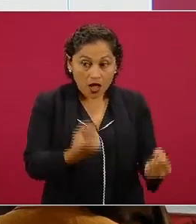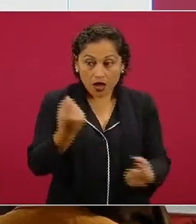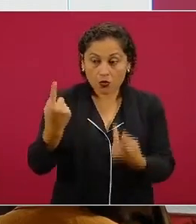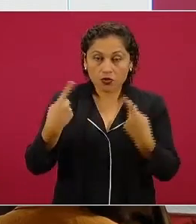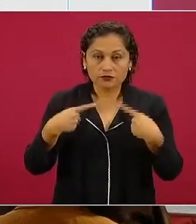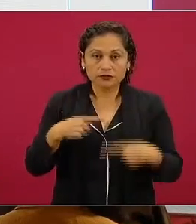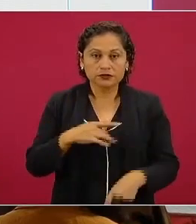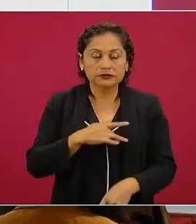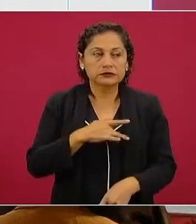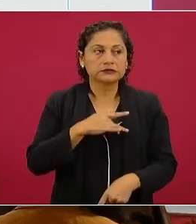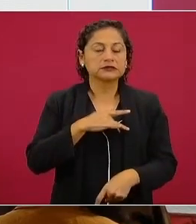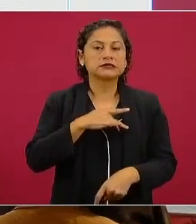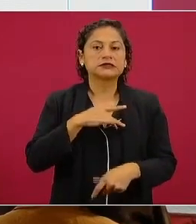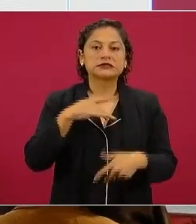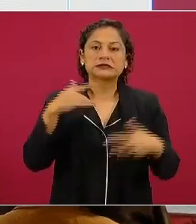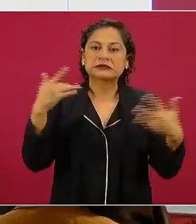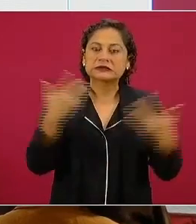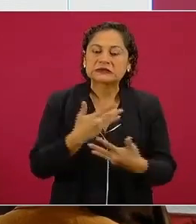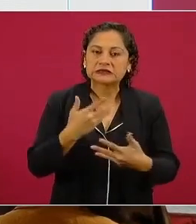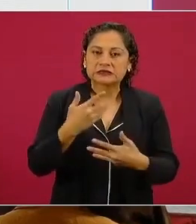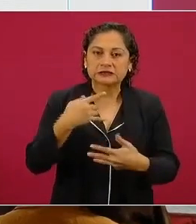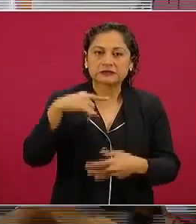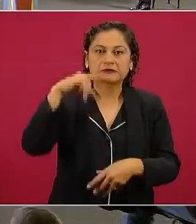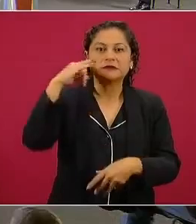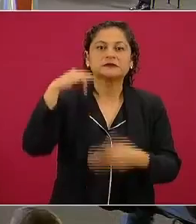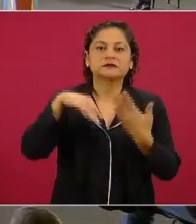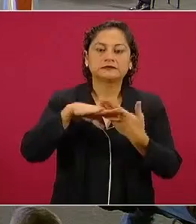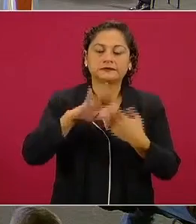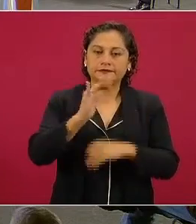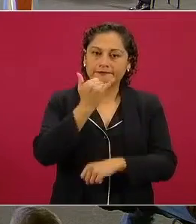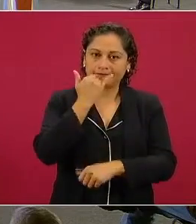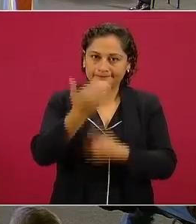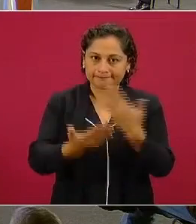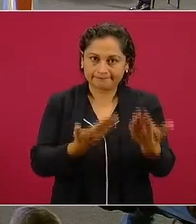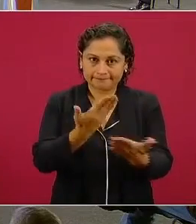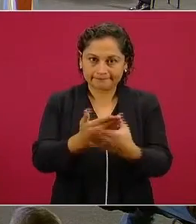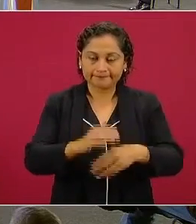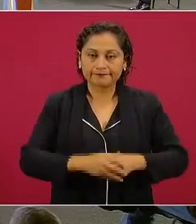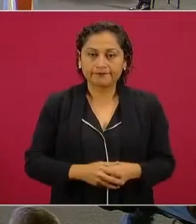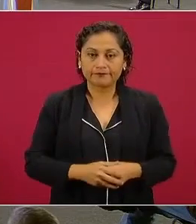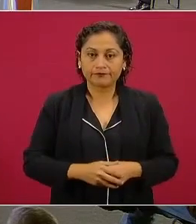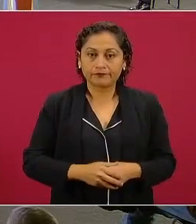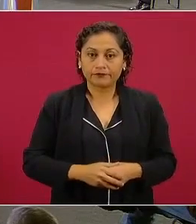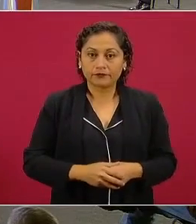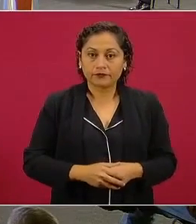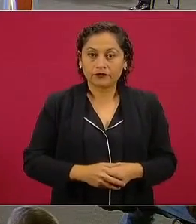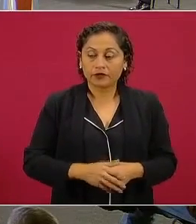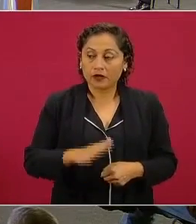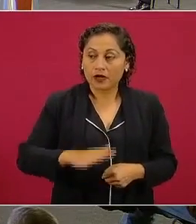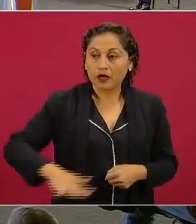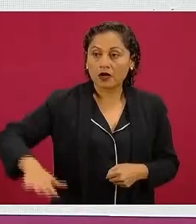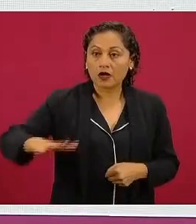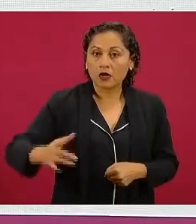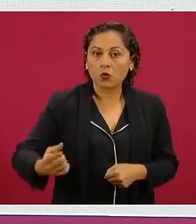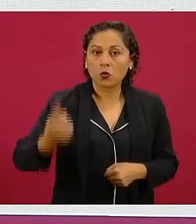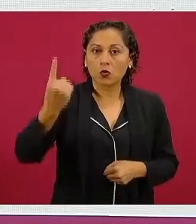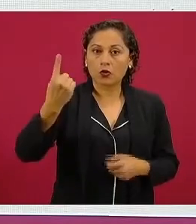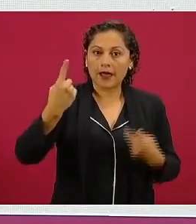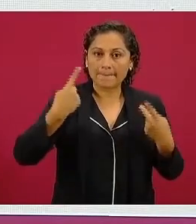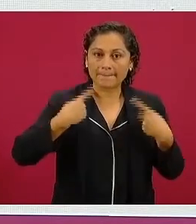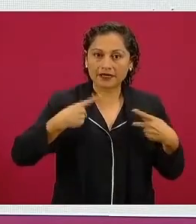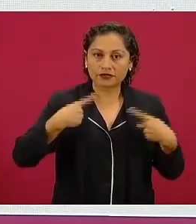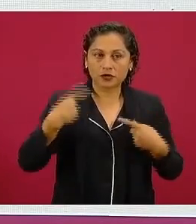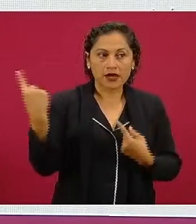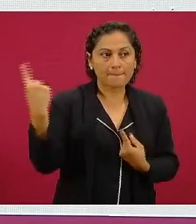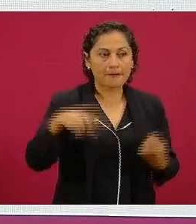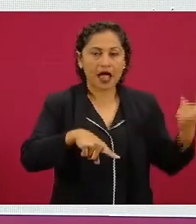Ningún funcionario sin causa de emergencia podrá ordenar cerrar calles. El presidente no cierra